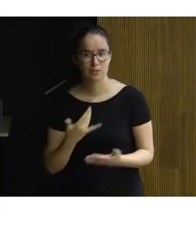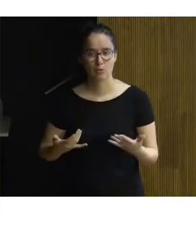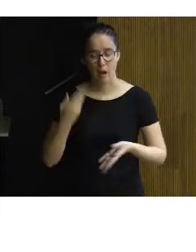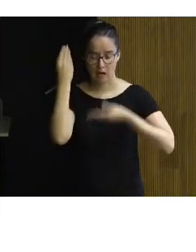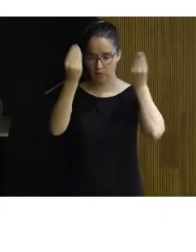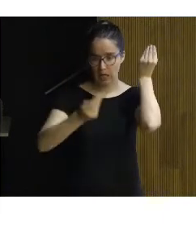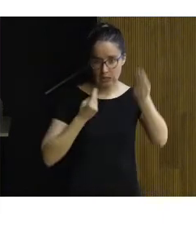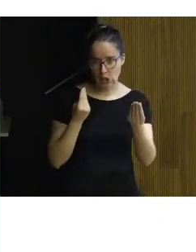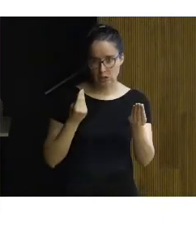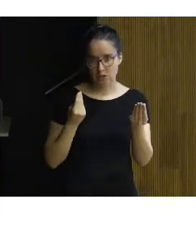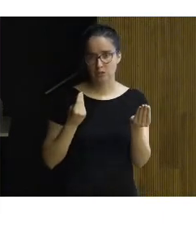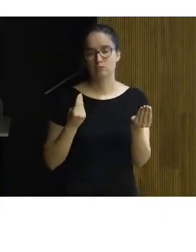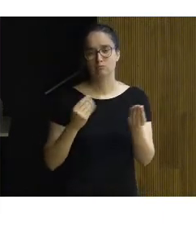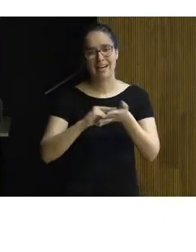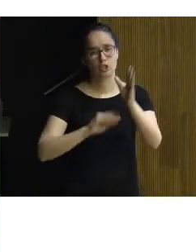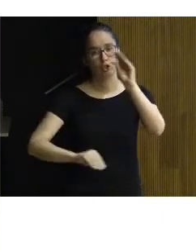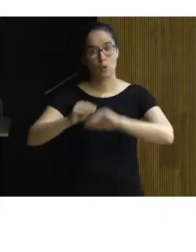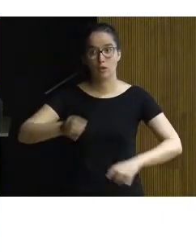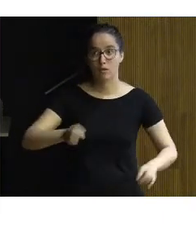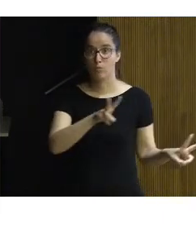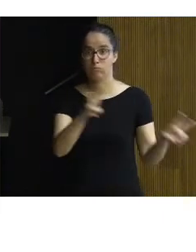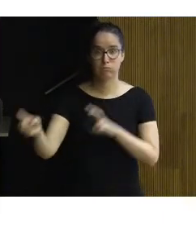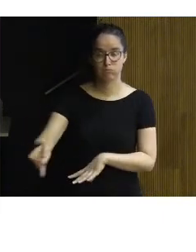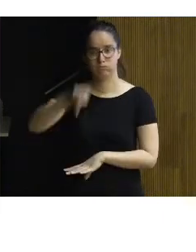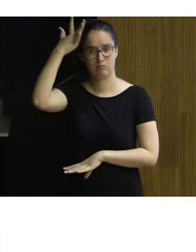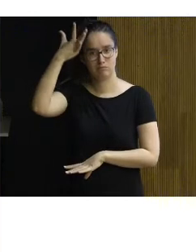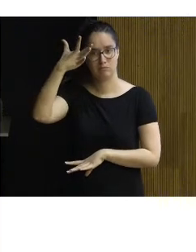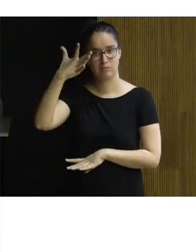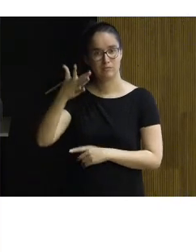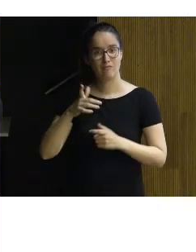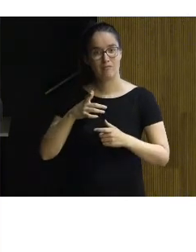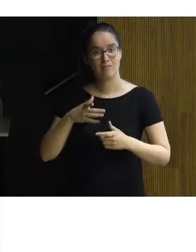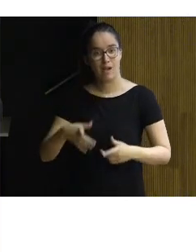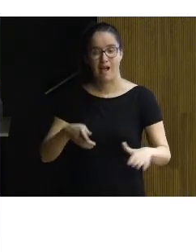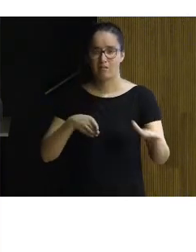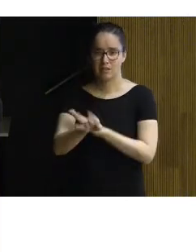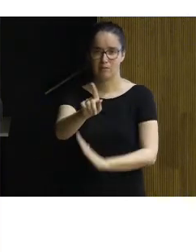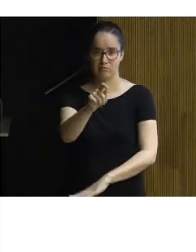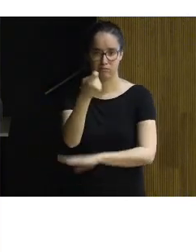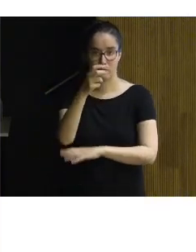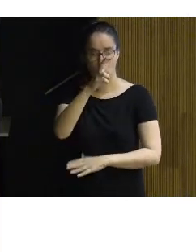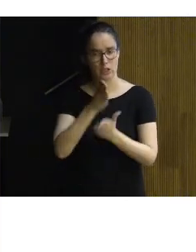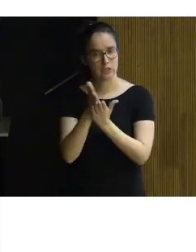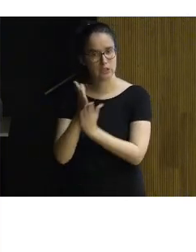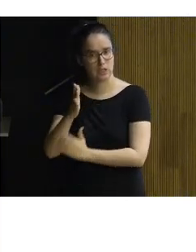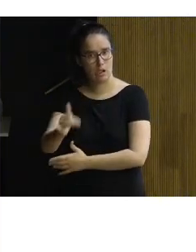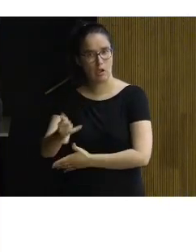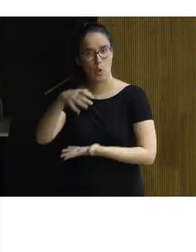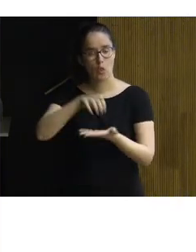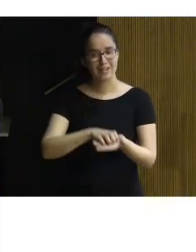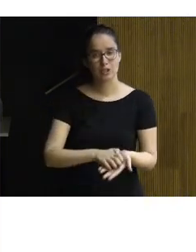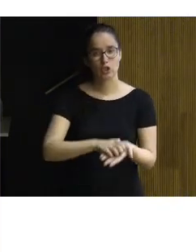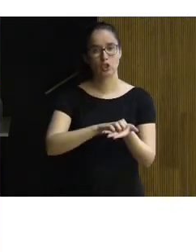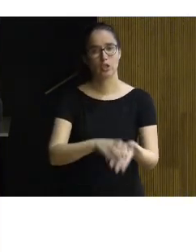reflexión para con soluciones innovadoras poder dotar de accesibilidad. Hay otras opciones, un centro de interpretación,